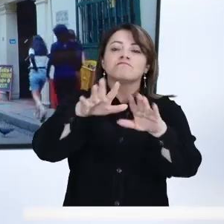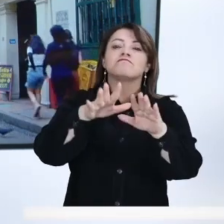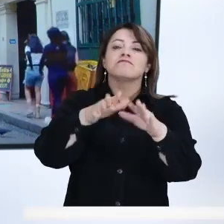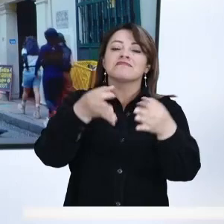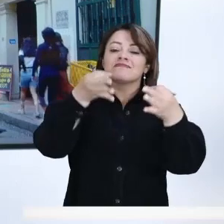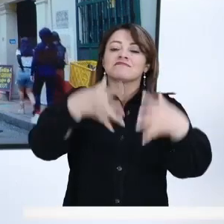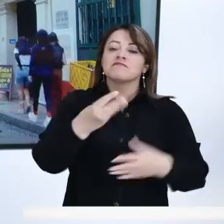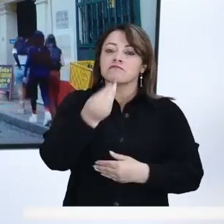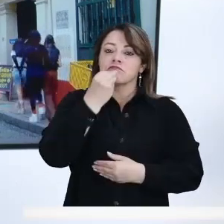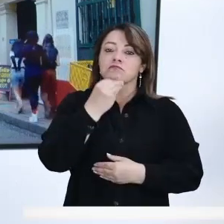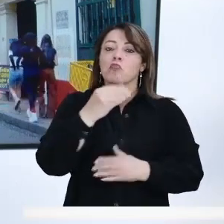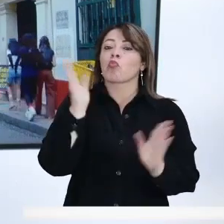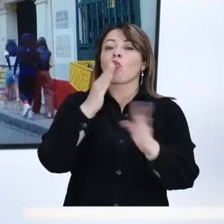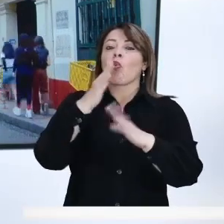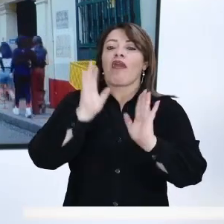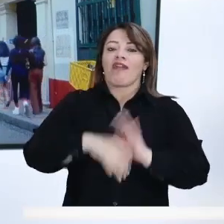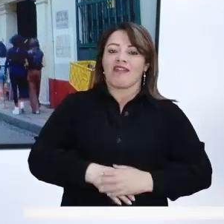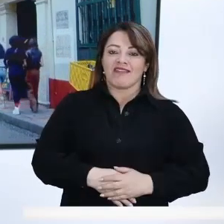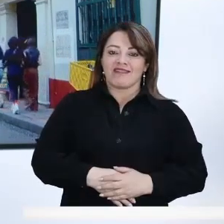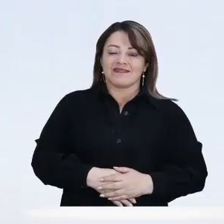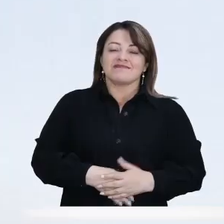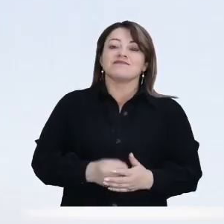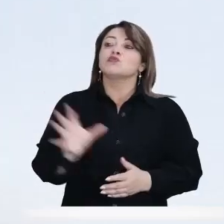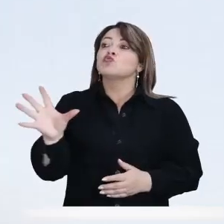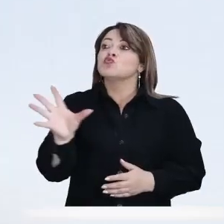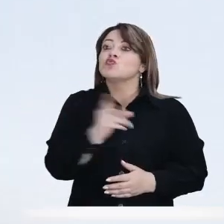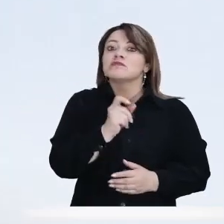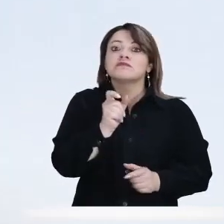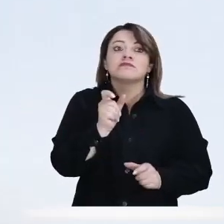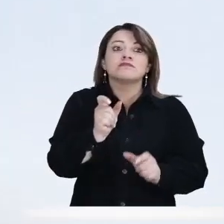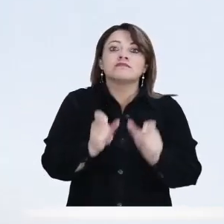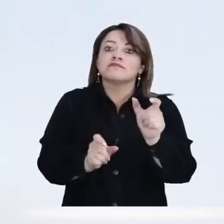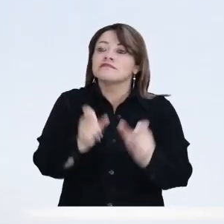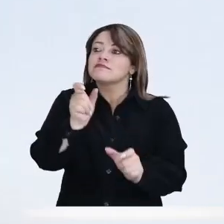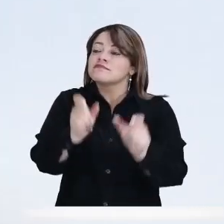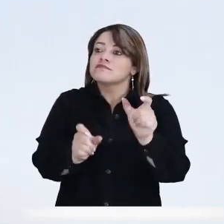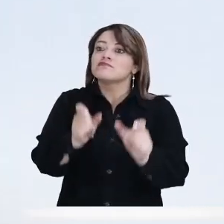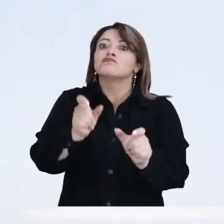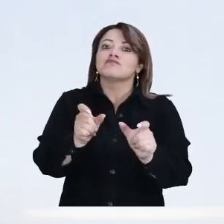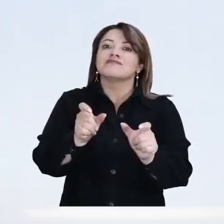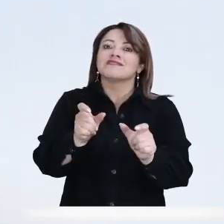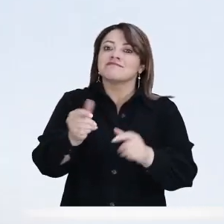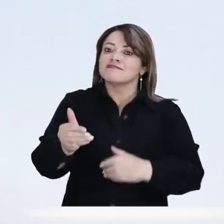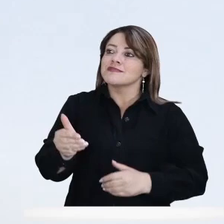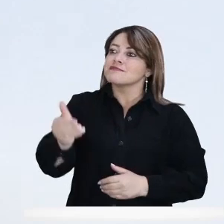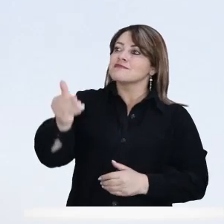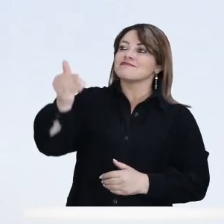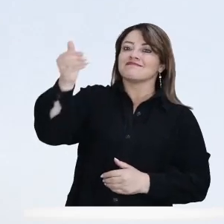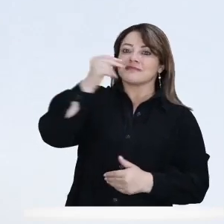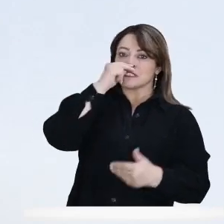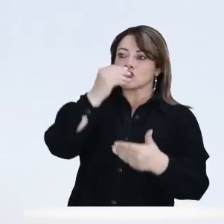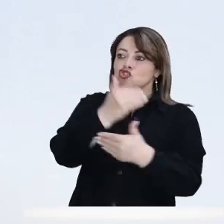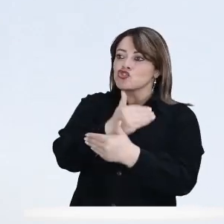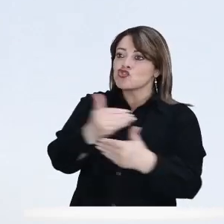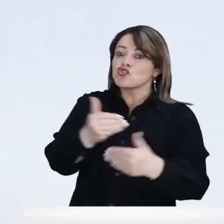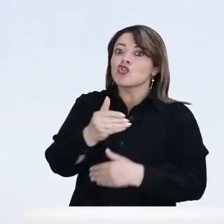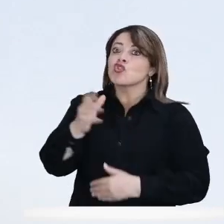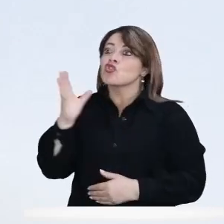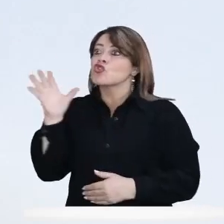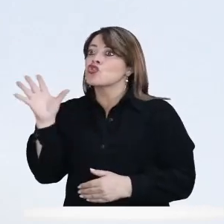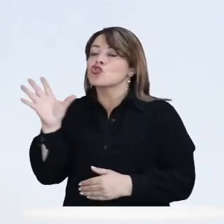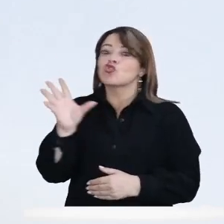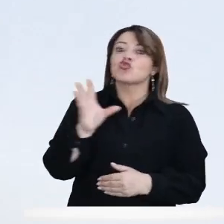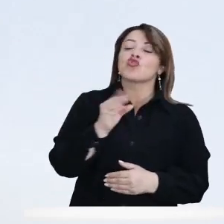materia de seguridad alimentaria. No toda la población en esa edad de la